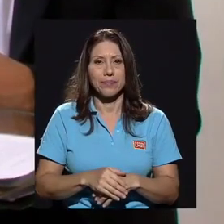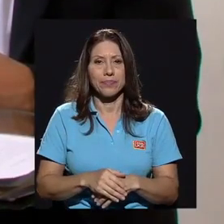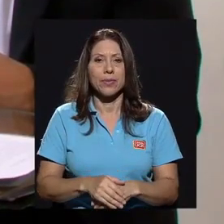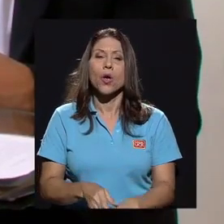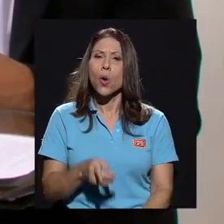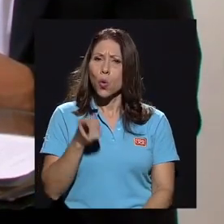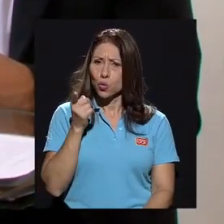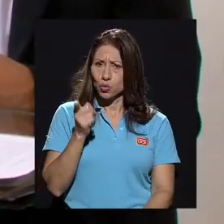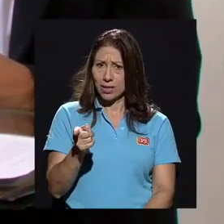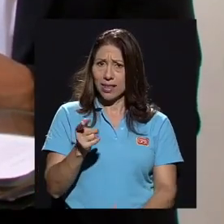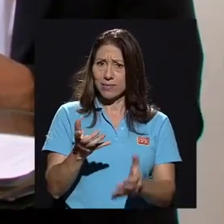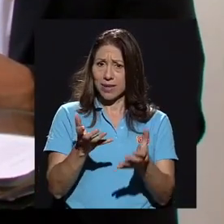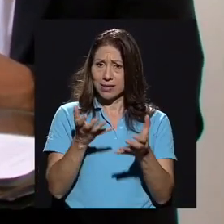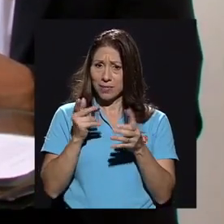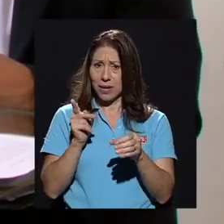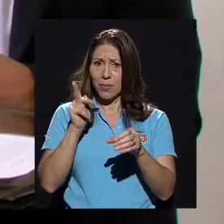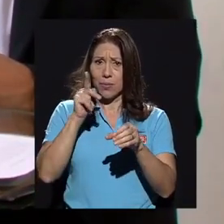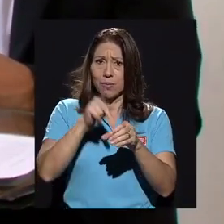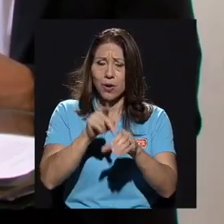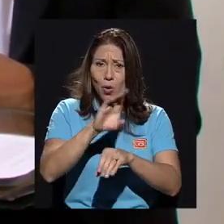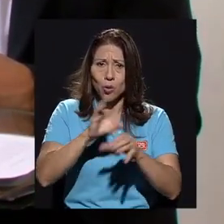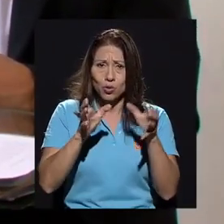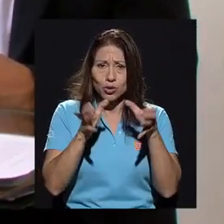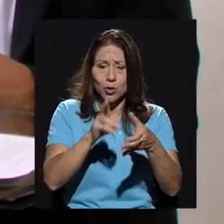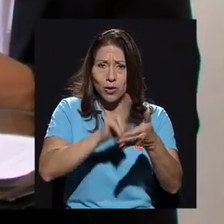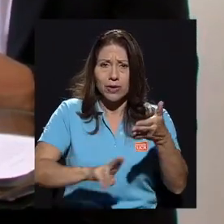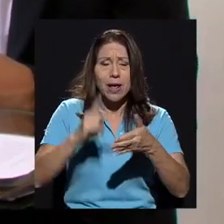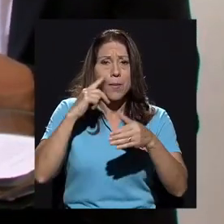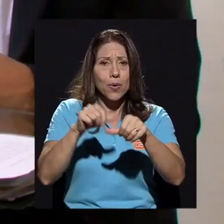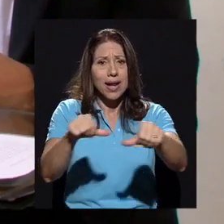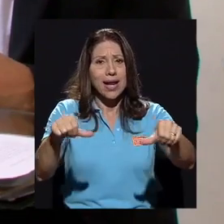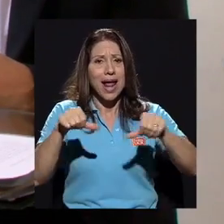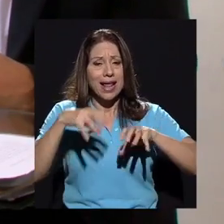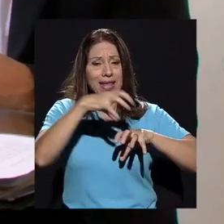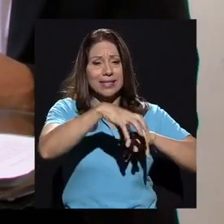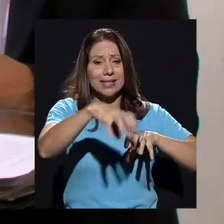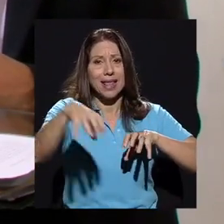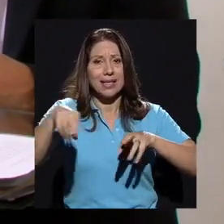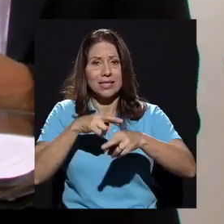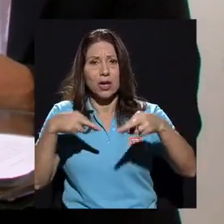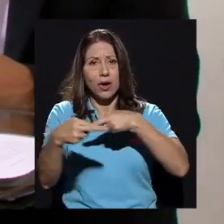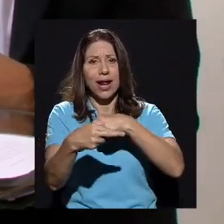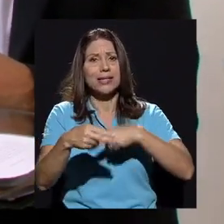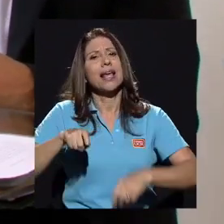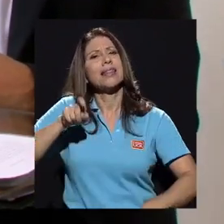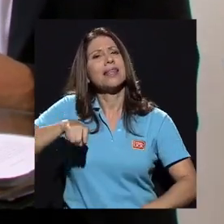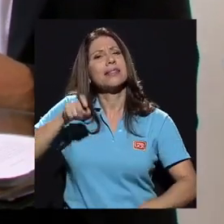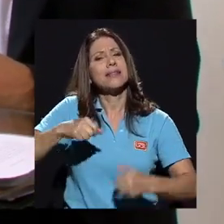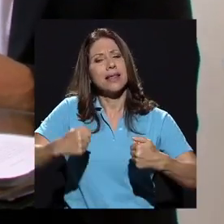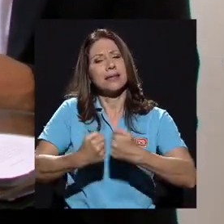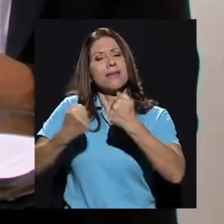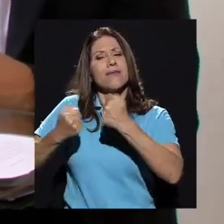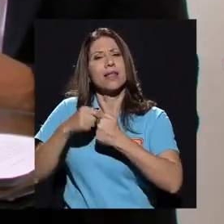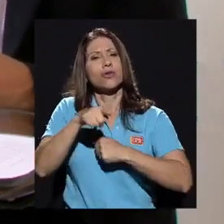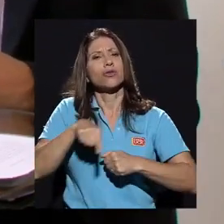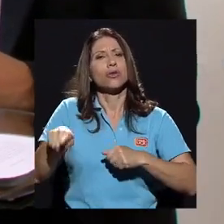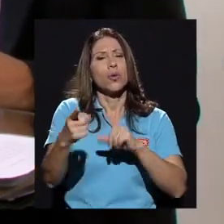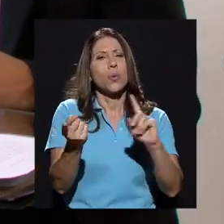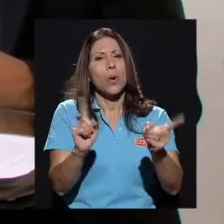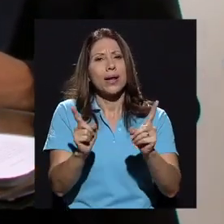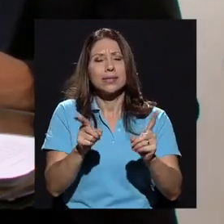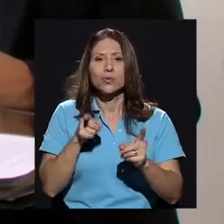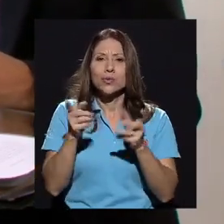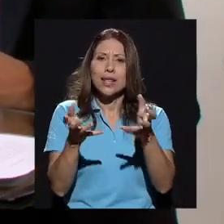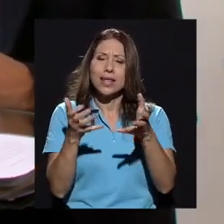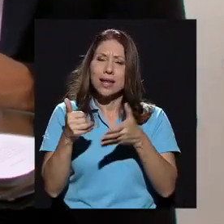aspira al consejo universitario por el área de sedes regionales. ¿Cuáles son las principales necesidades y retos de las sedes regionales que